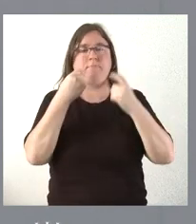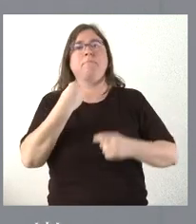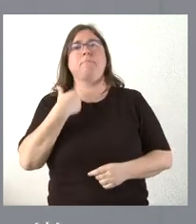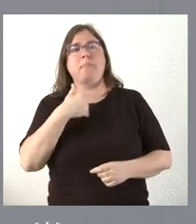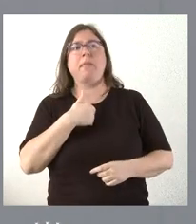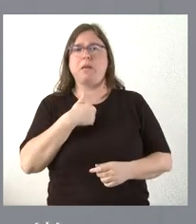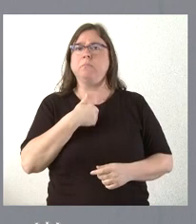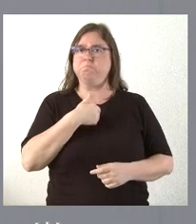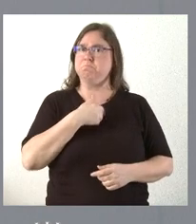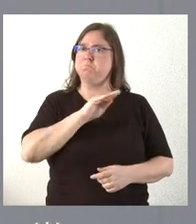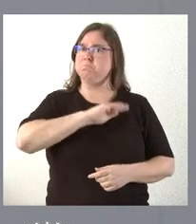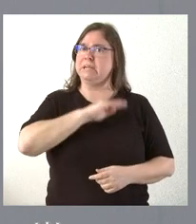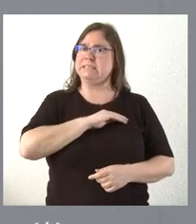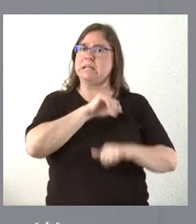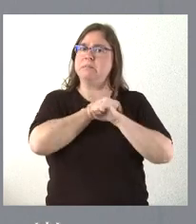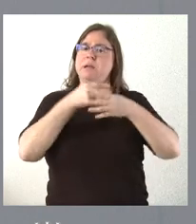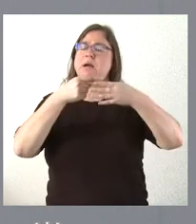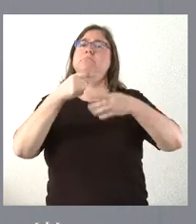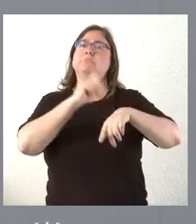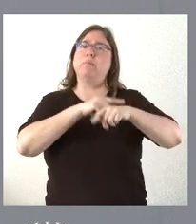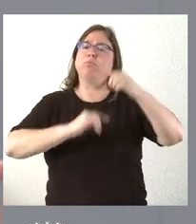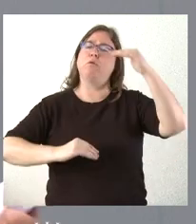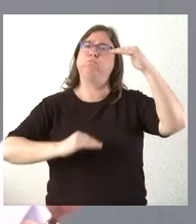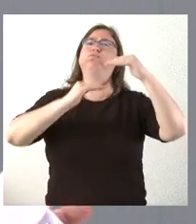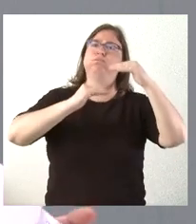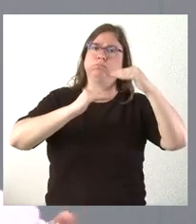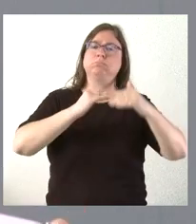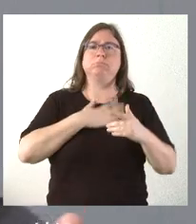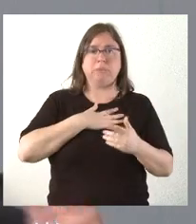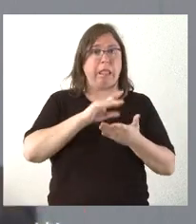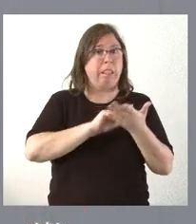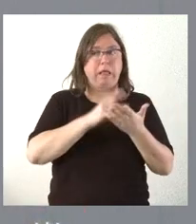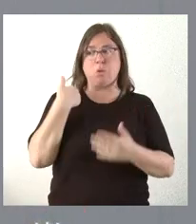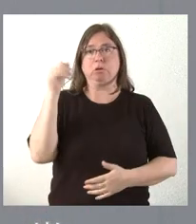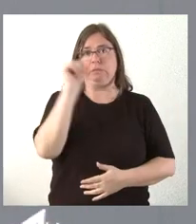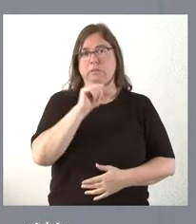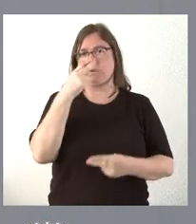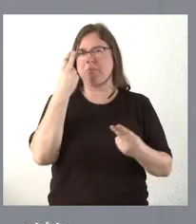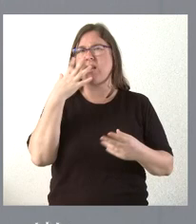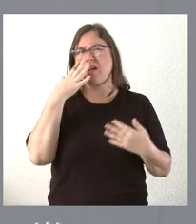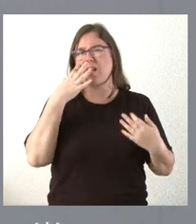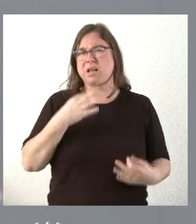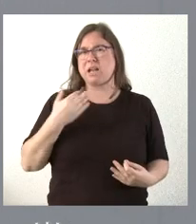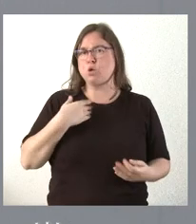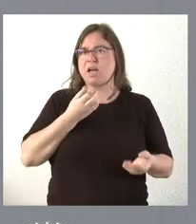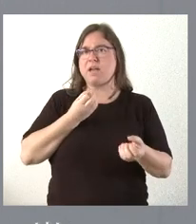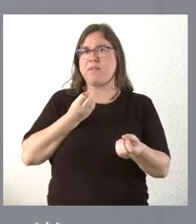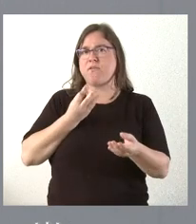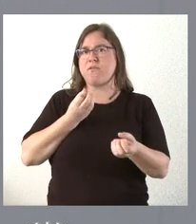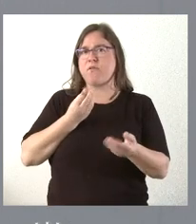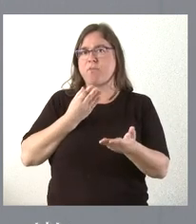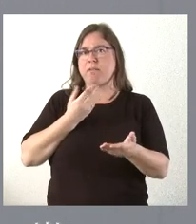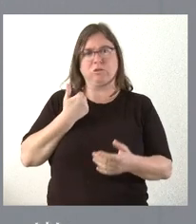en las listas de espera, según los datos publicados esta misma semana. Creo que se dio información al